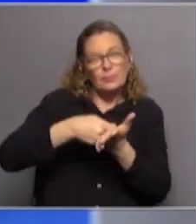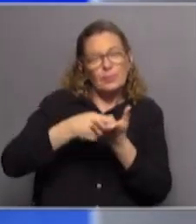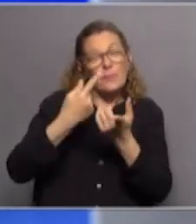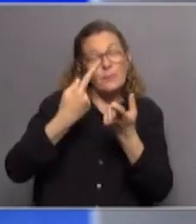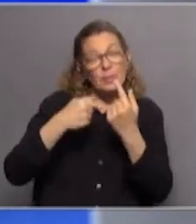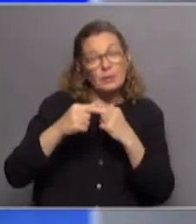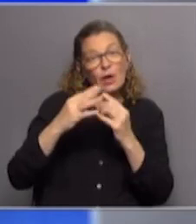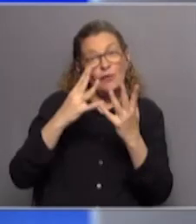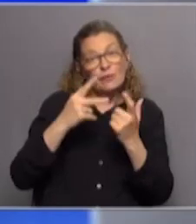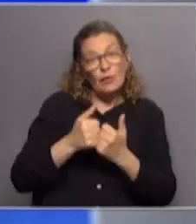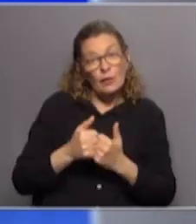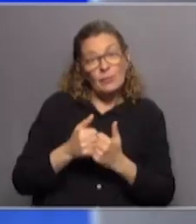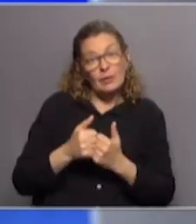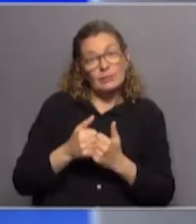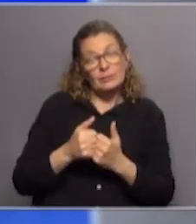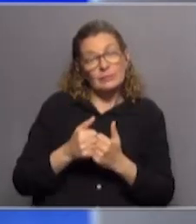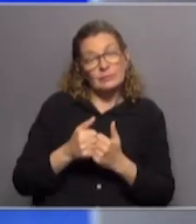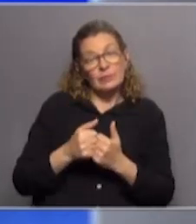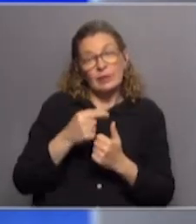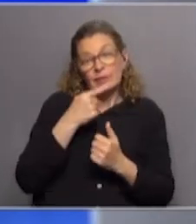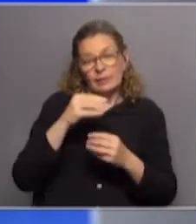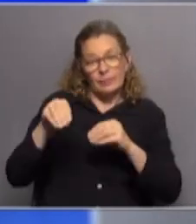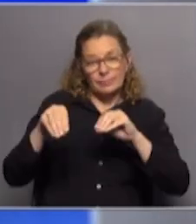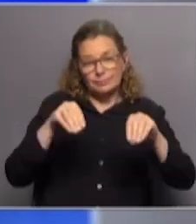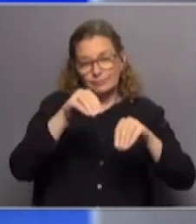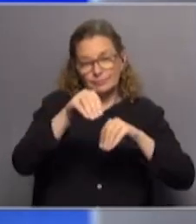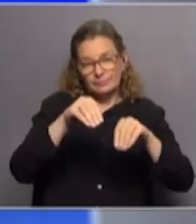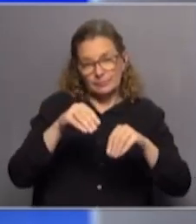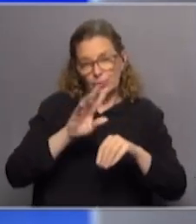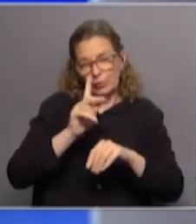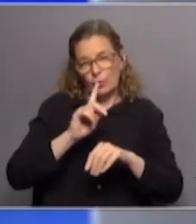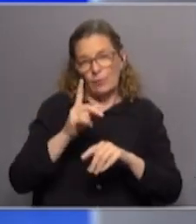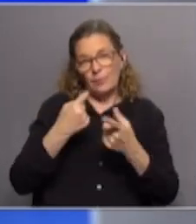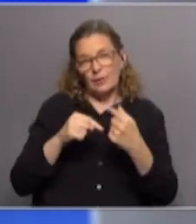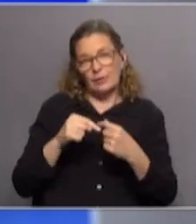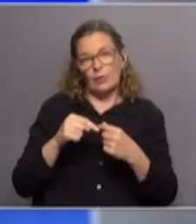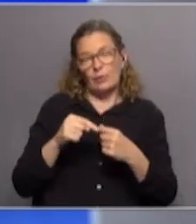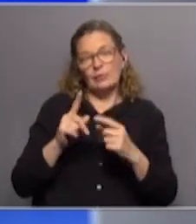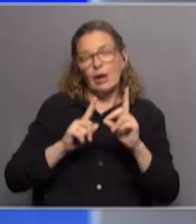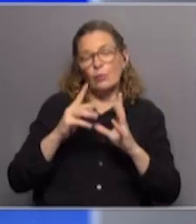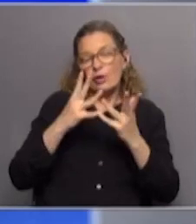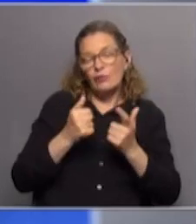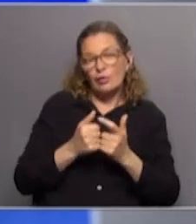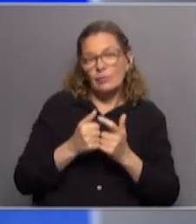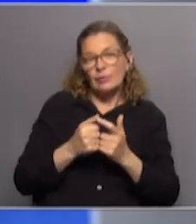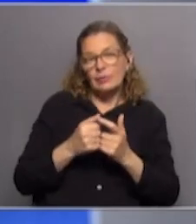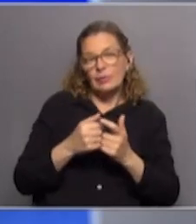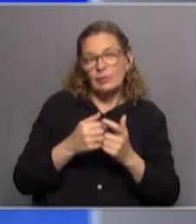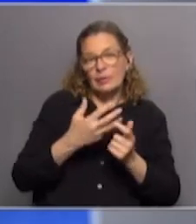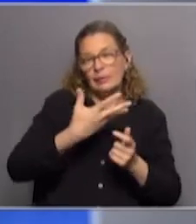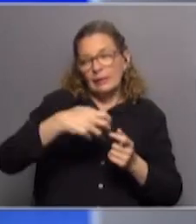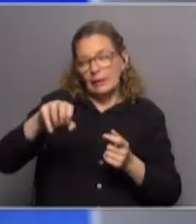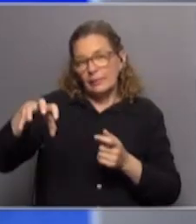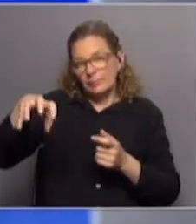hay formas de no voy a decir repartir utilidades porque técnicamente no lo son pero de alguna manera de trasladarle a un